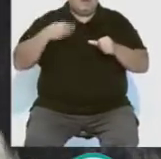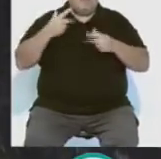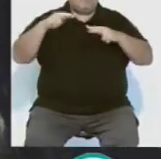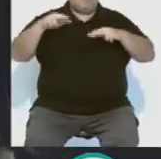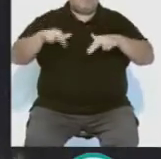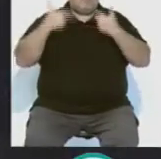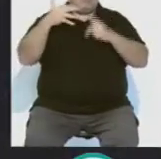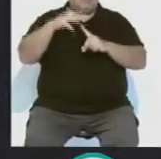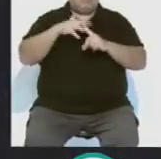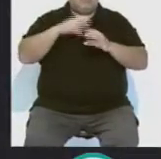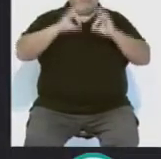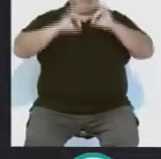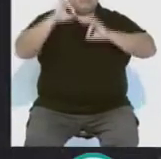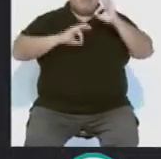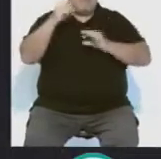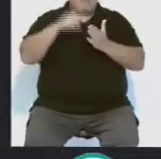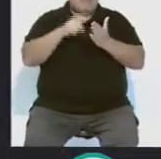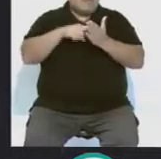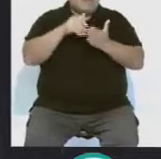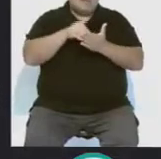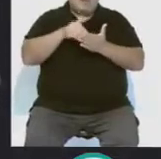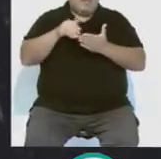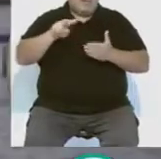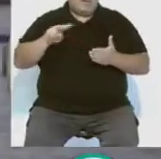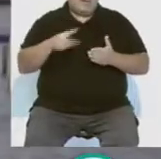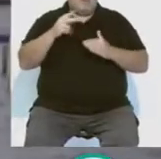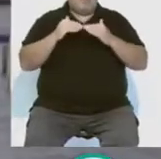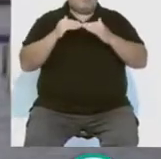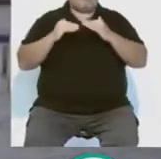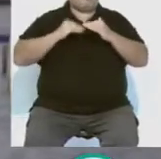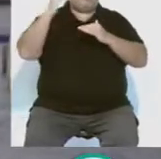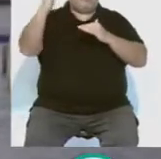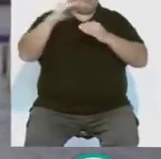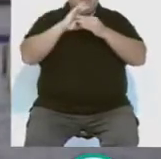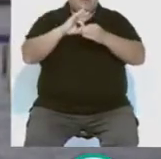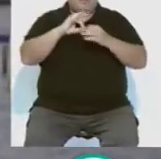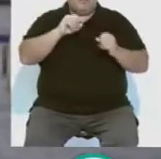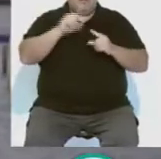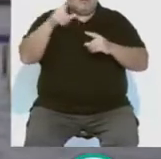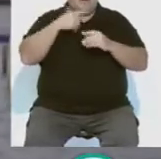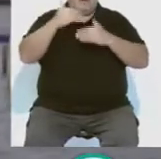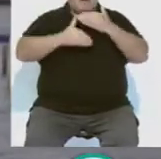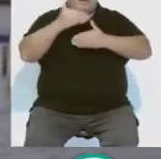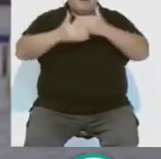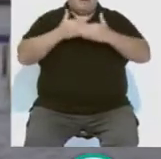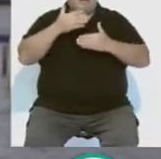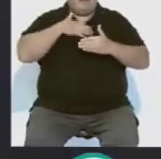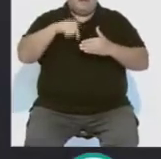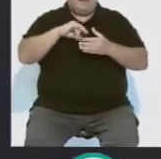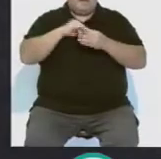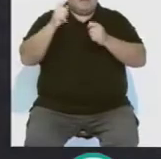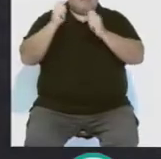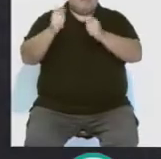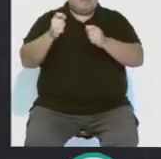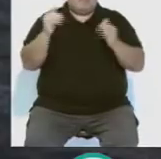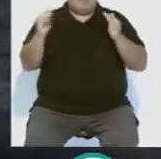permitirá facturar un porcentaje de miles de millones de euros, muy por encima de los contratos de exportación habituales. Este encargo